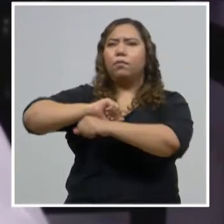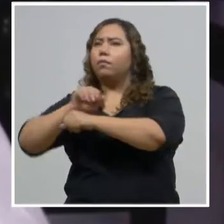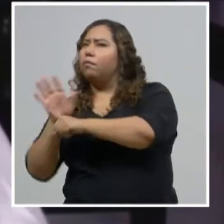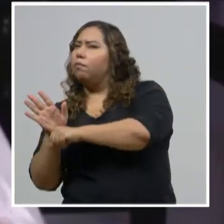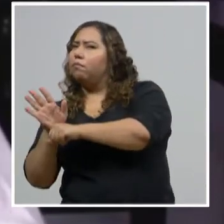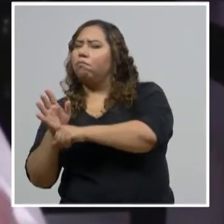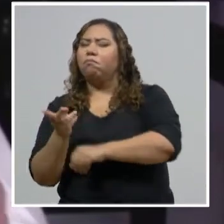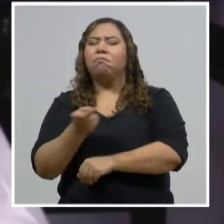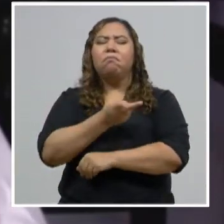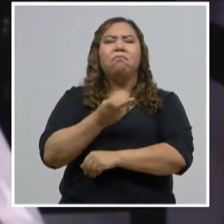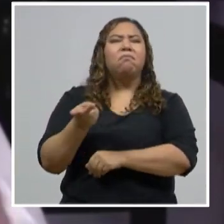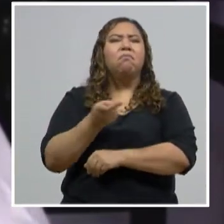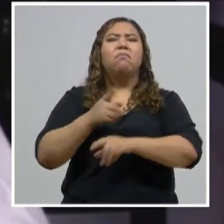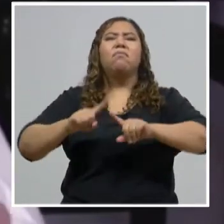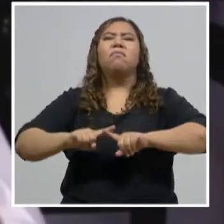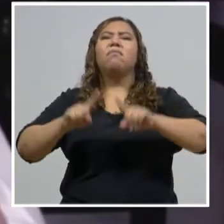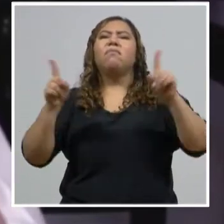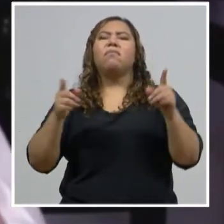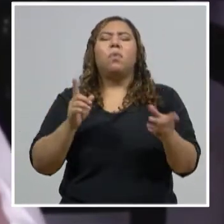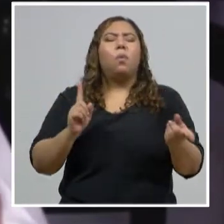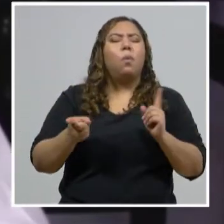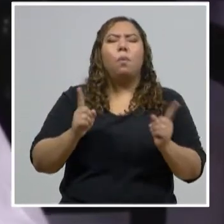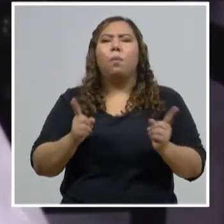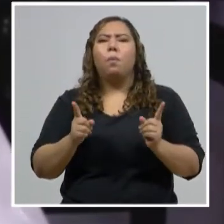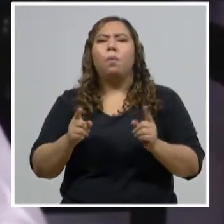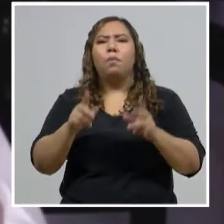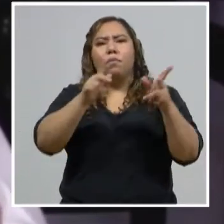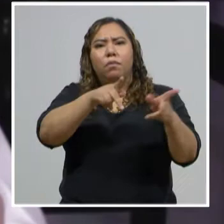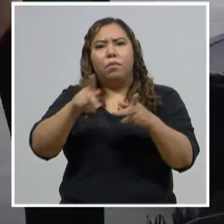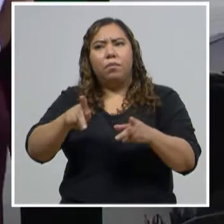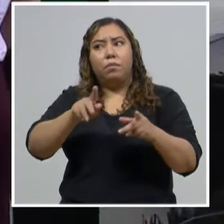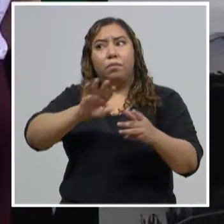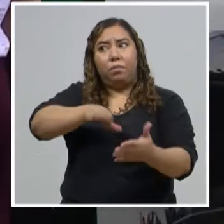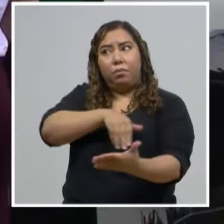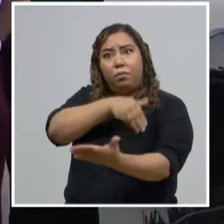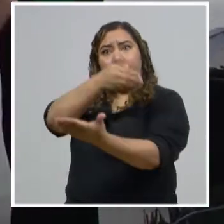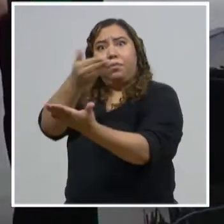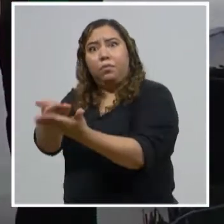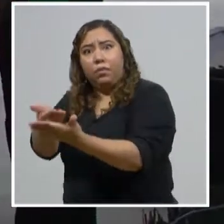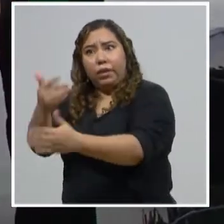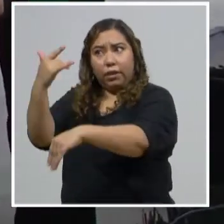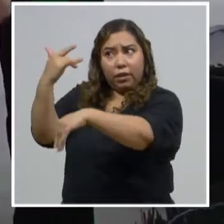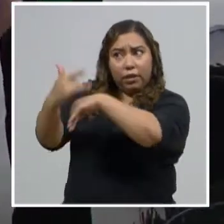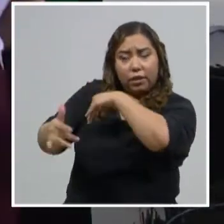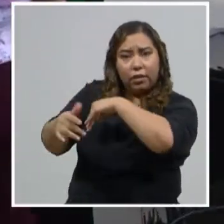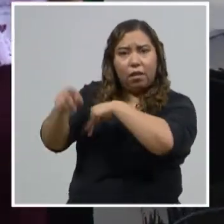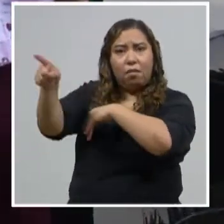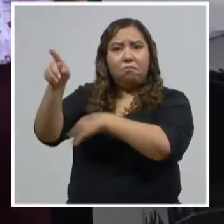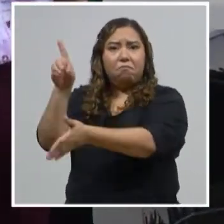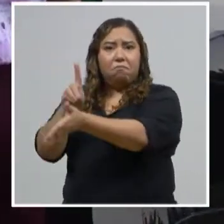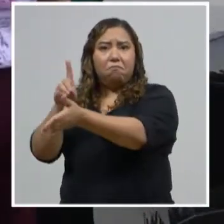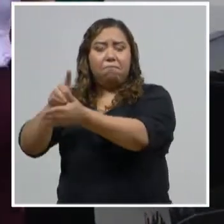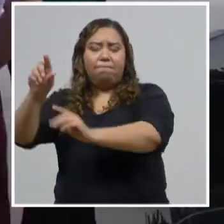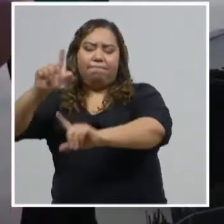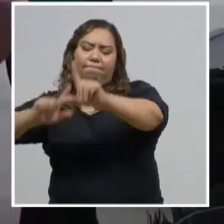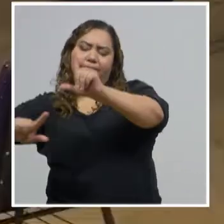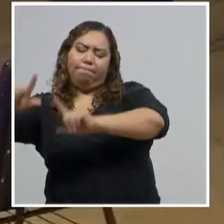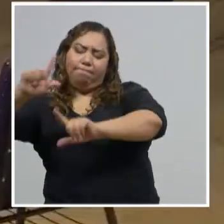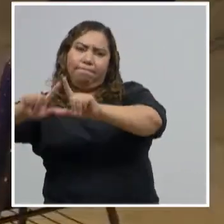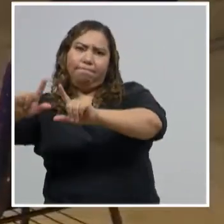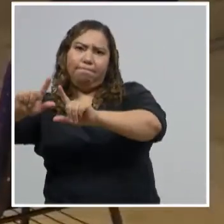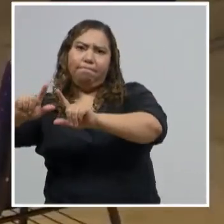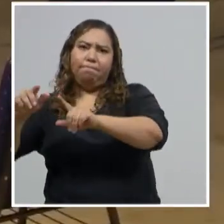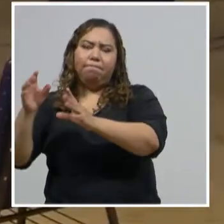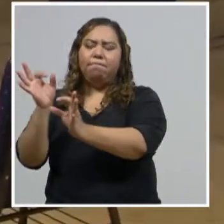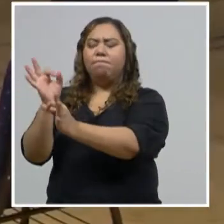Es importante que la gente acude temprano, y al acudir temprano, como decía la doctora, el laboratorio nos puede permitir